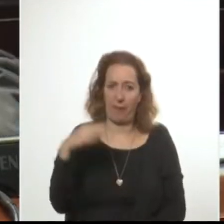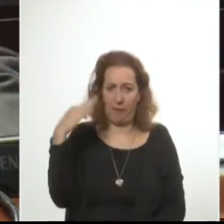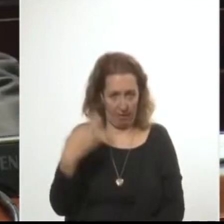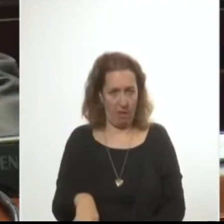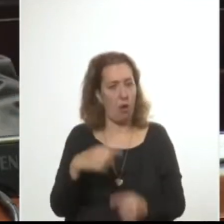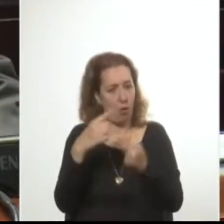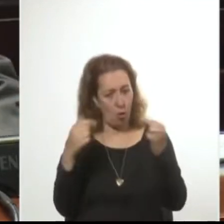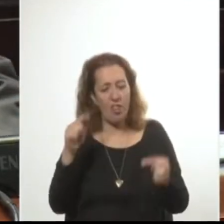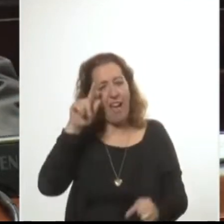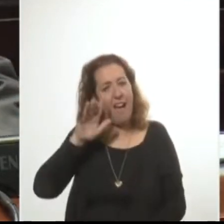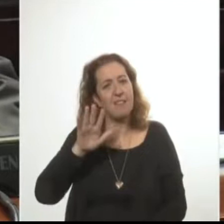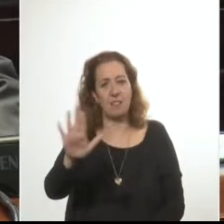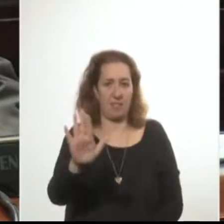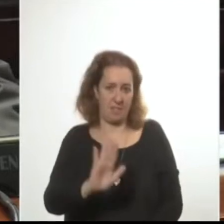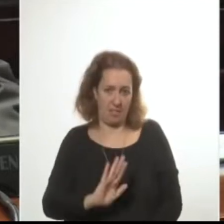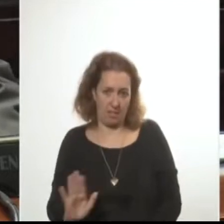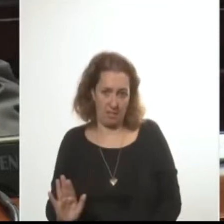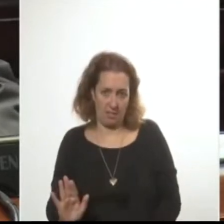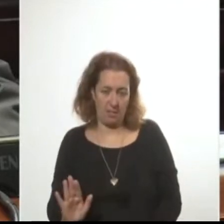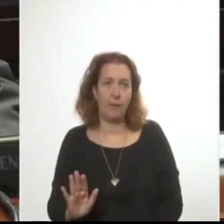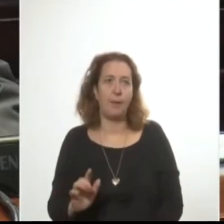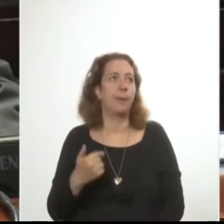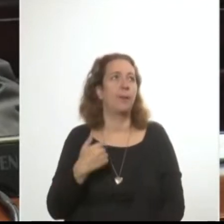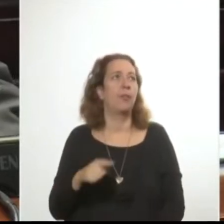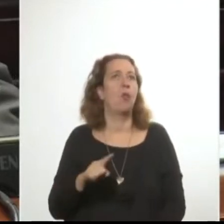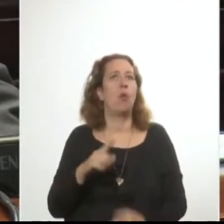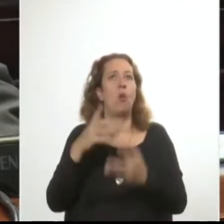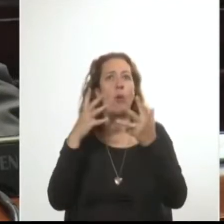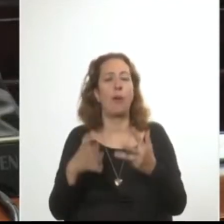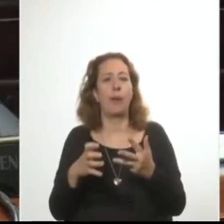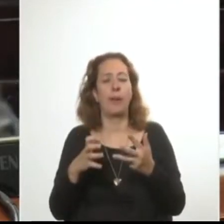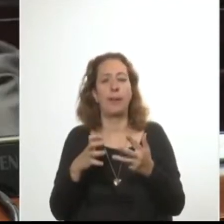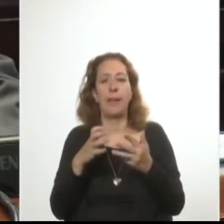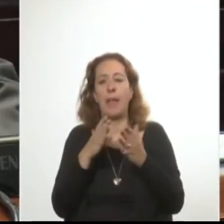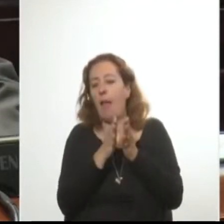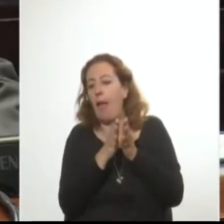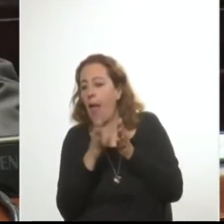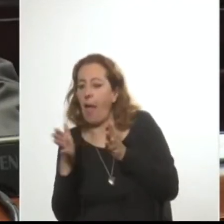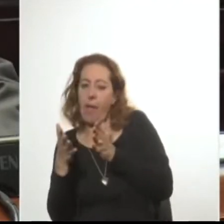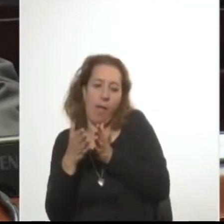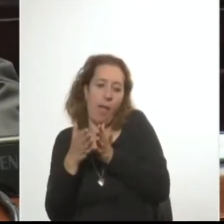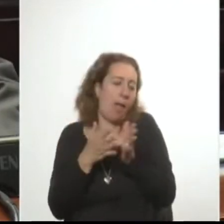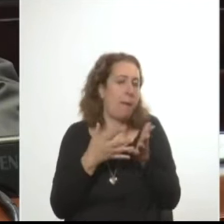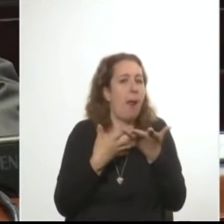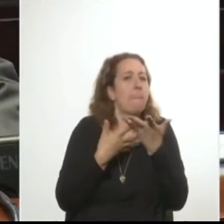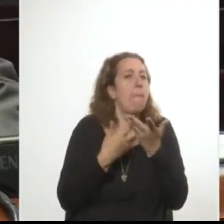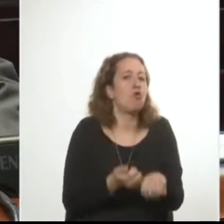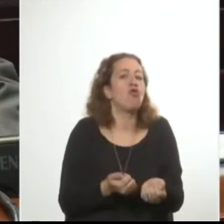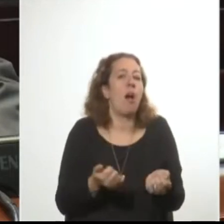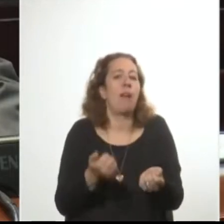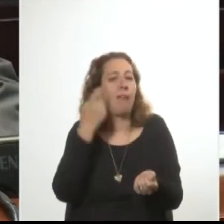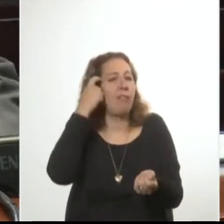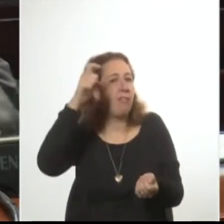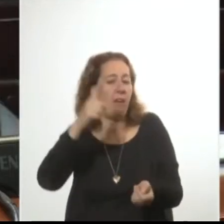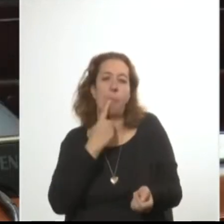ocurrieron sin pretender darle un sesgo para favorecer posiciones políticas del presente